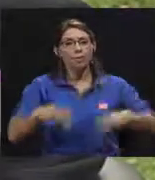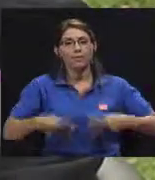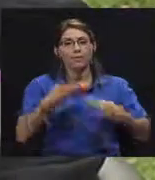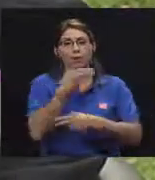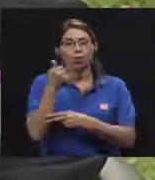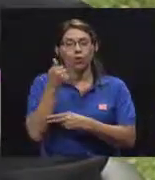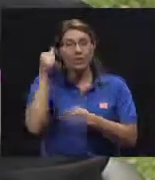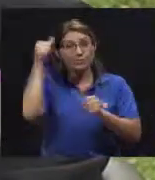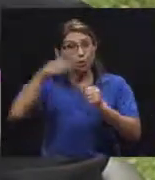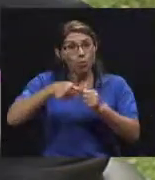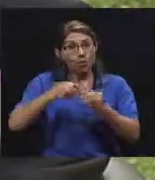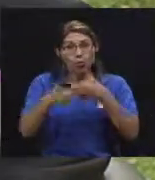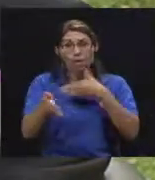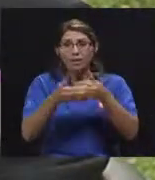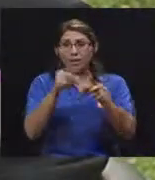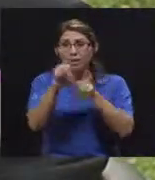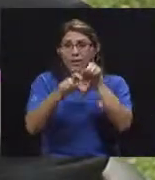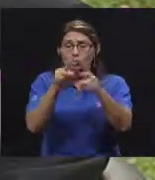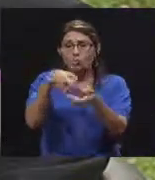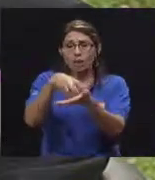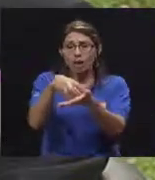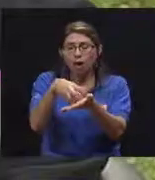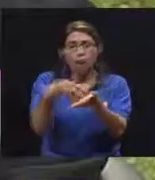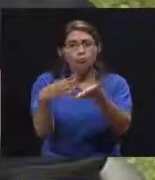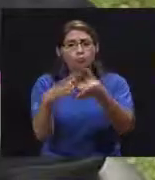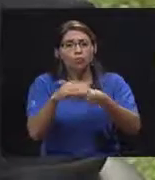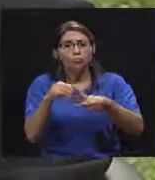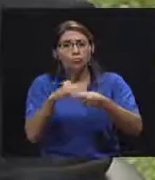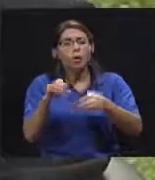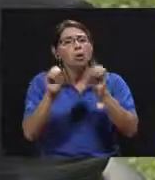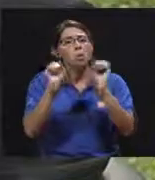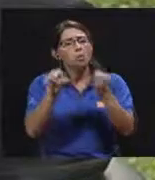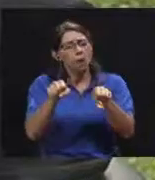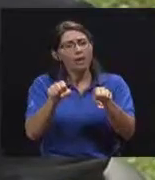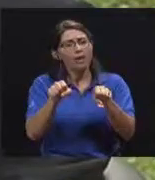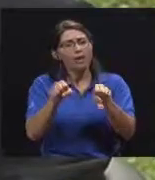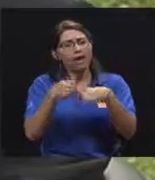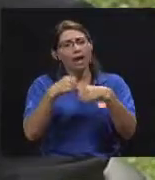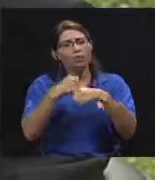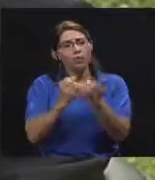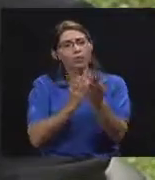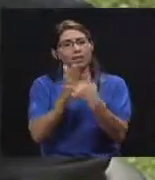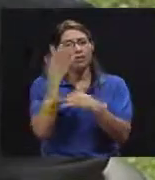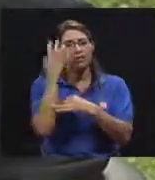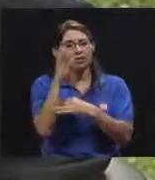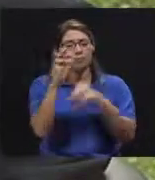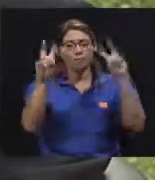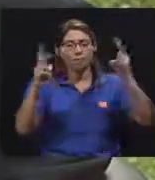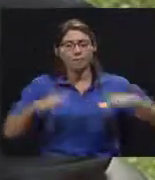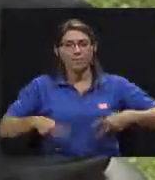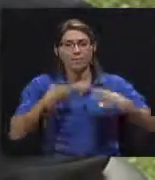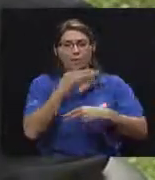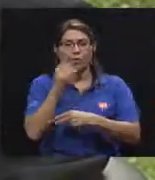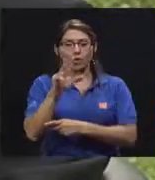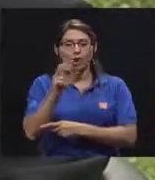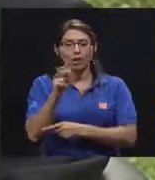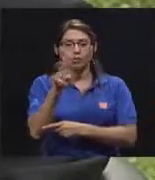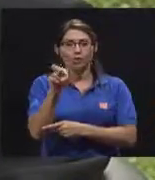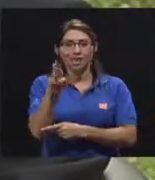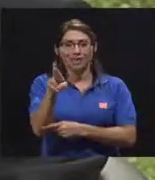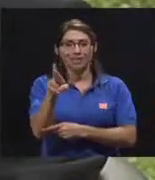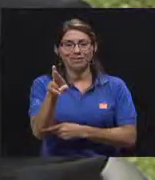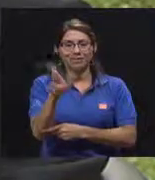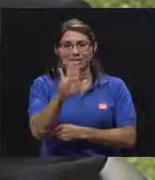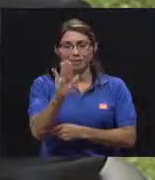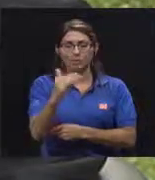cualquier consultita o cualquier cosa que quieran decir, nos pueden ahí hacer la anotación en nuestro Facebook, Vivir Mejor, canal UCR.